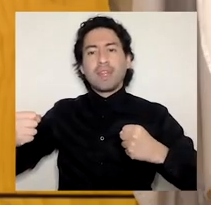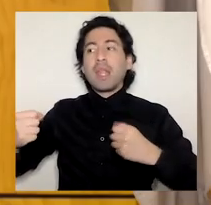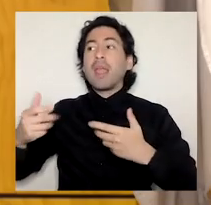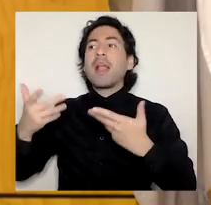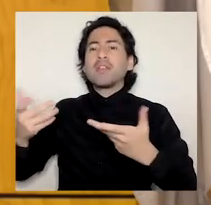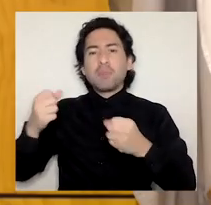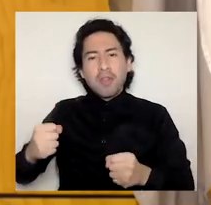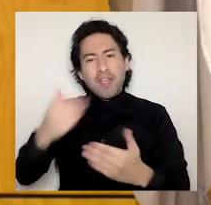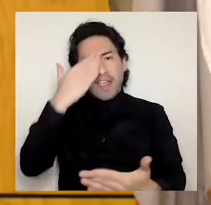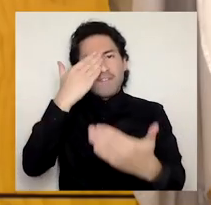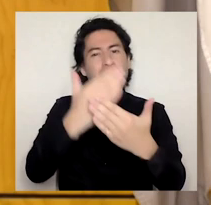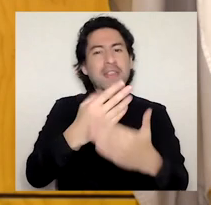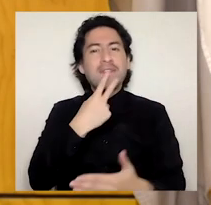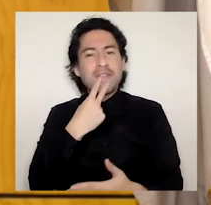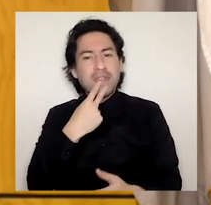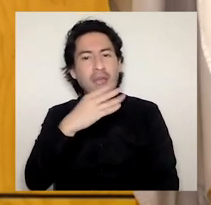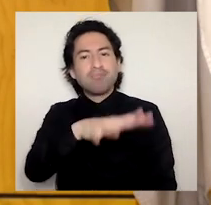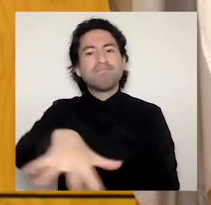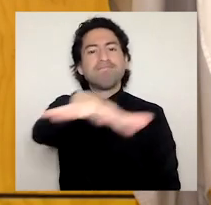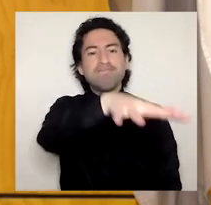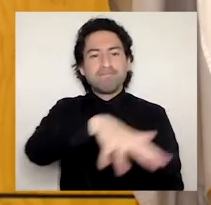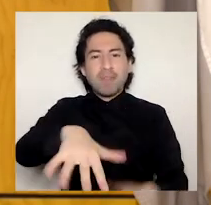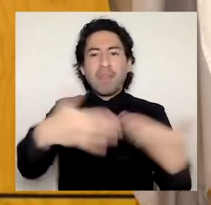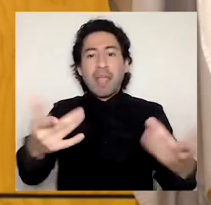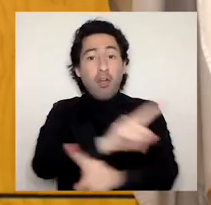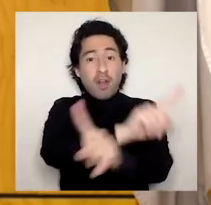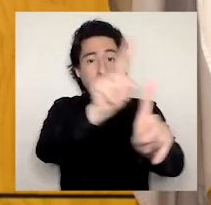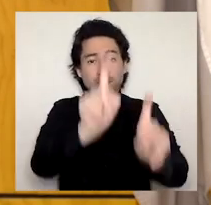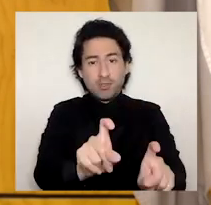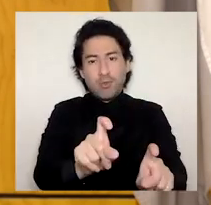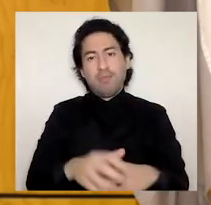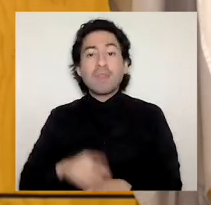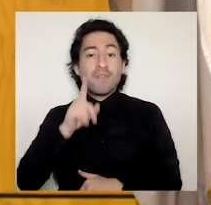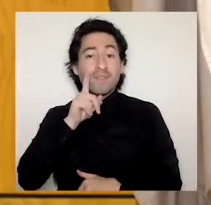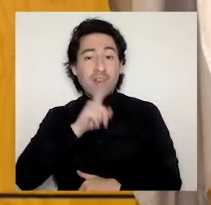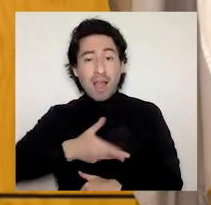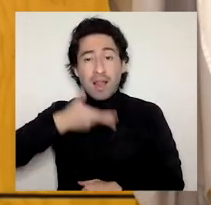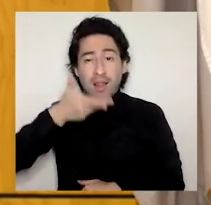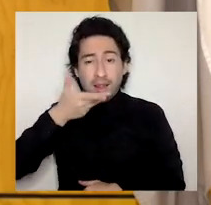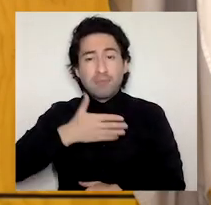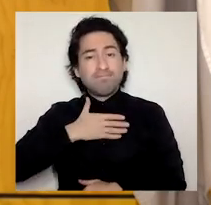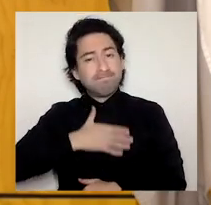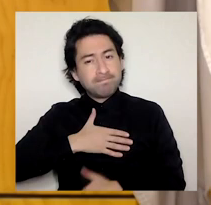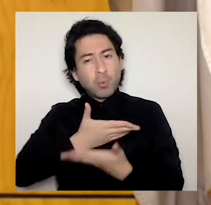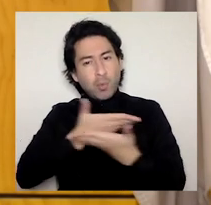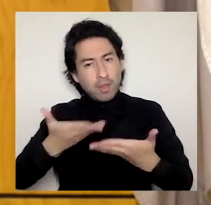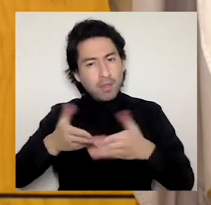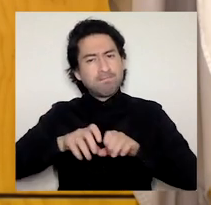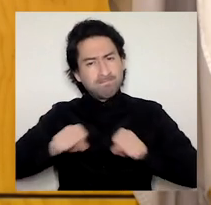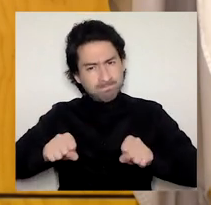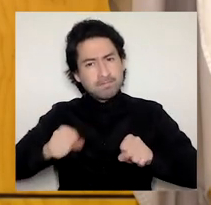Finalmente quiero reafirmar ante ustedes que a pesar de las dificultades y pruebas que nos ha puesto la vida